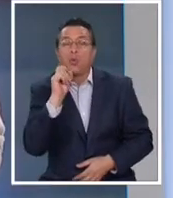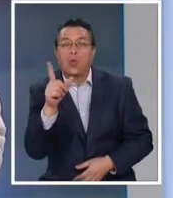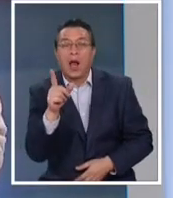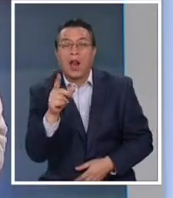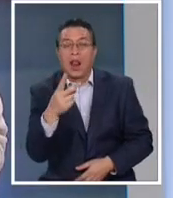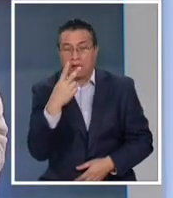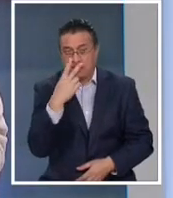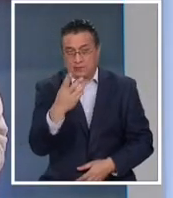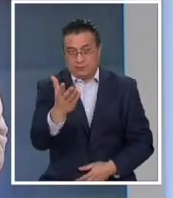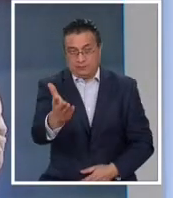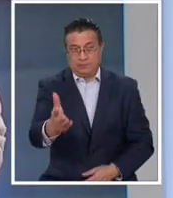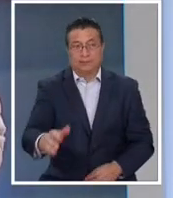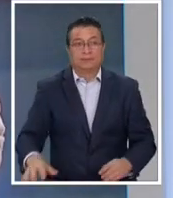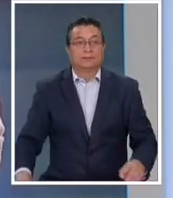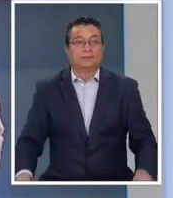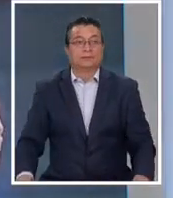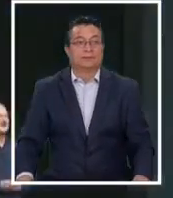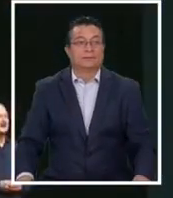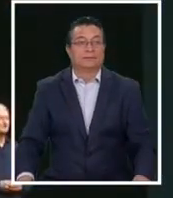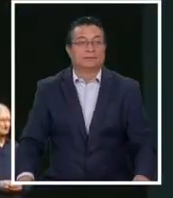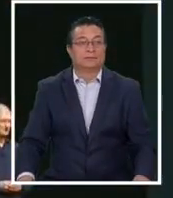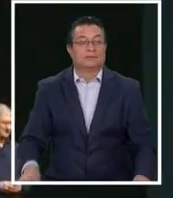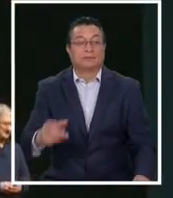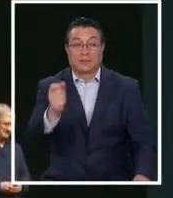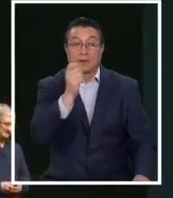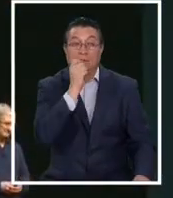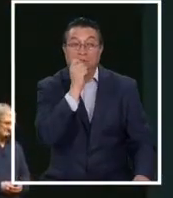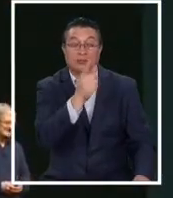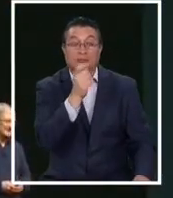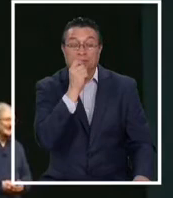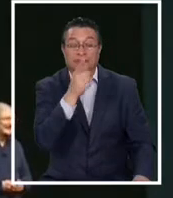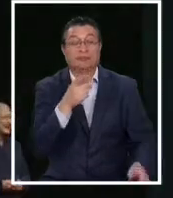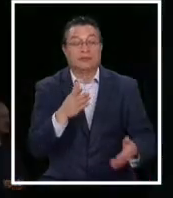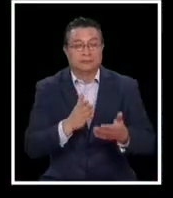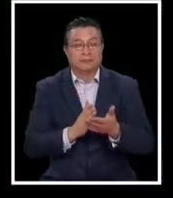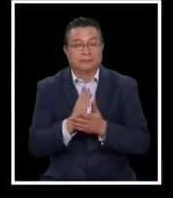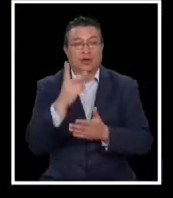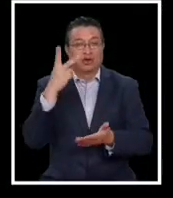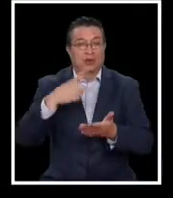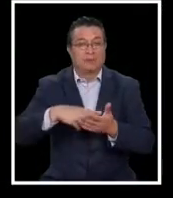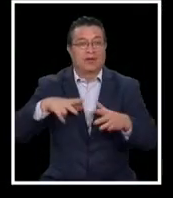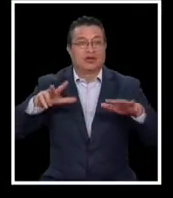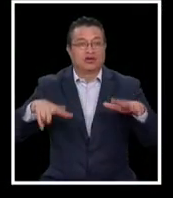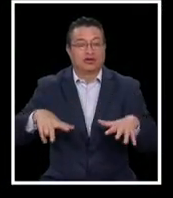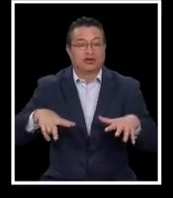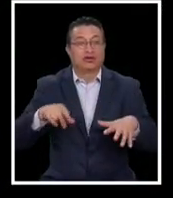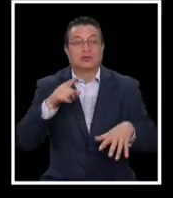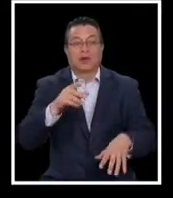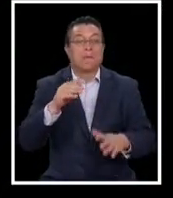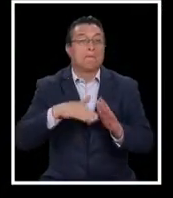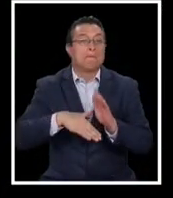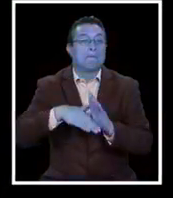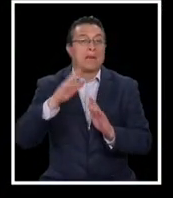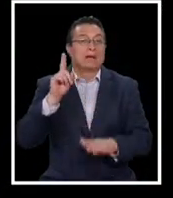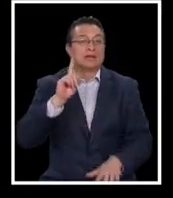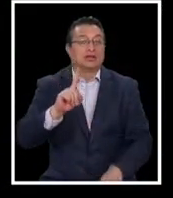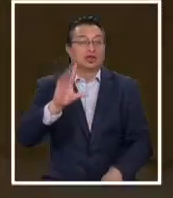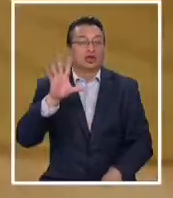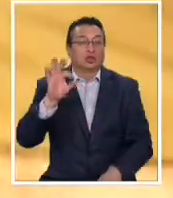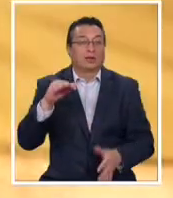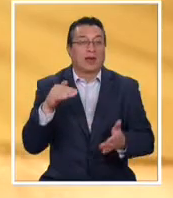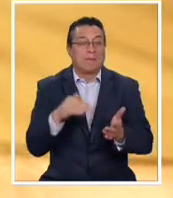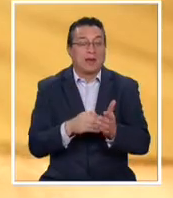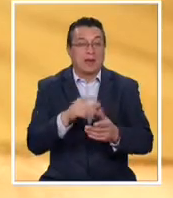Yuranovich nos cuenta. La demanda ingresó a fines del 2018. Fueron más de 150